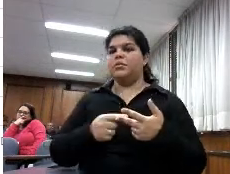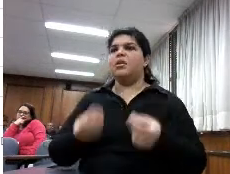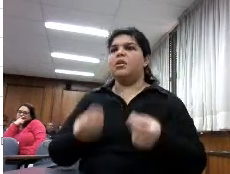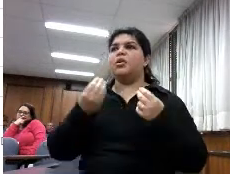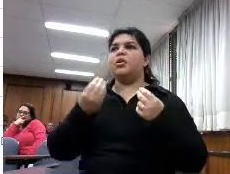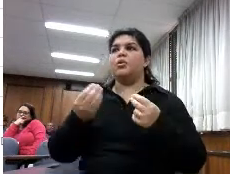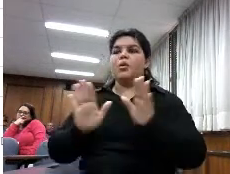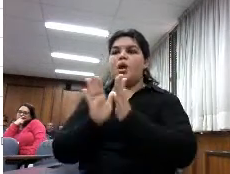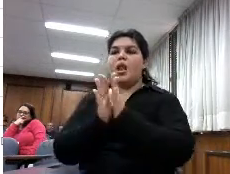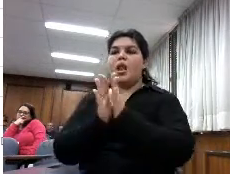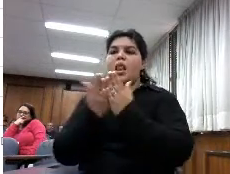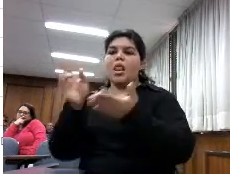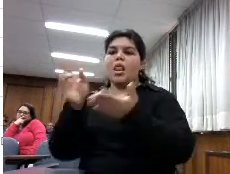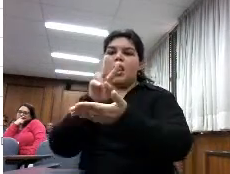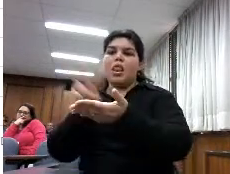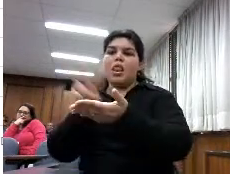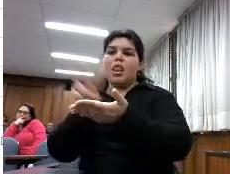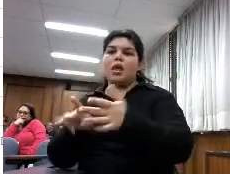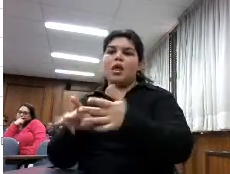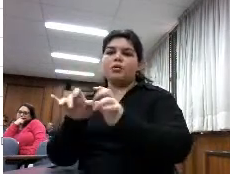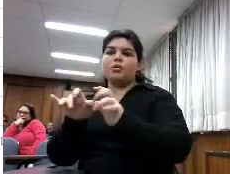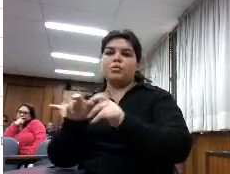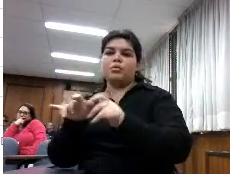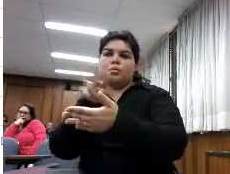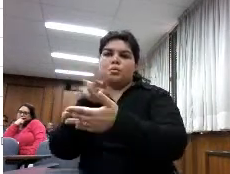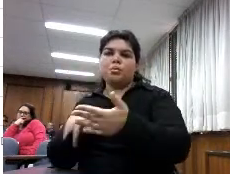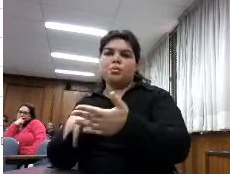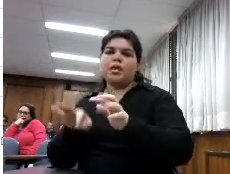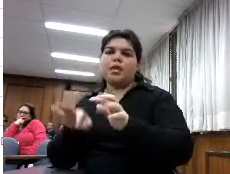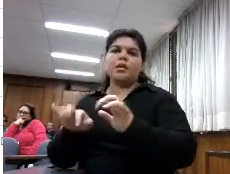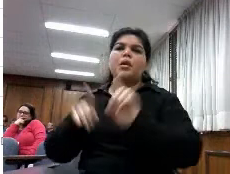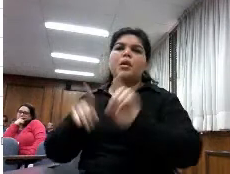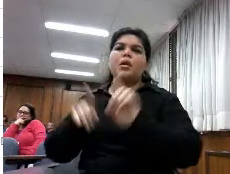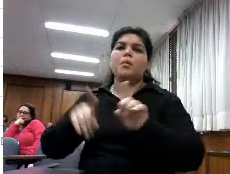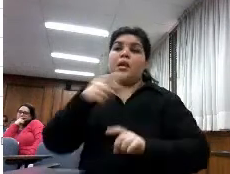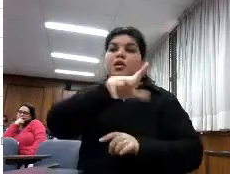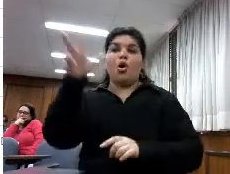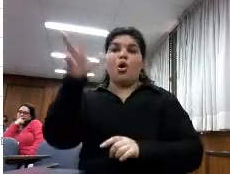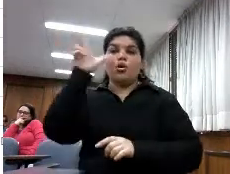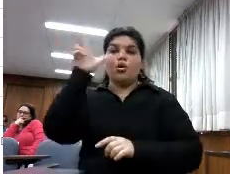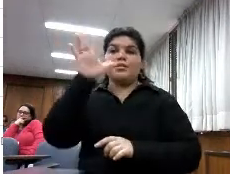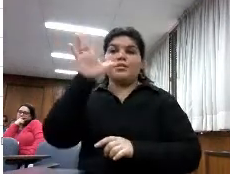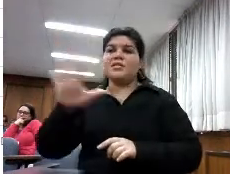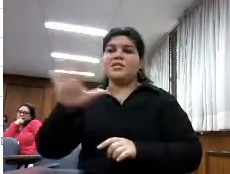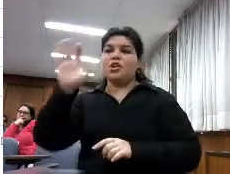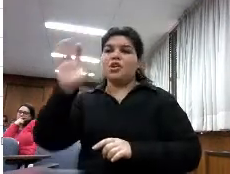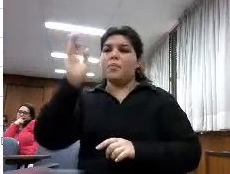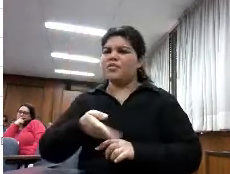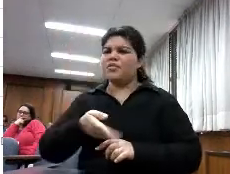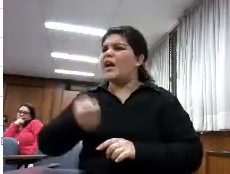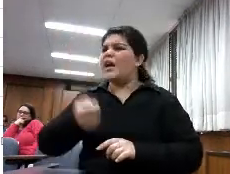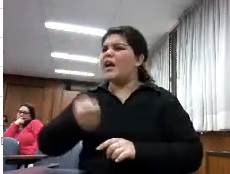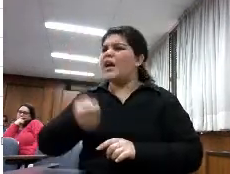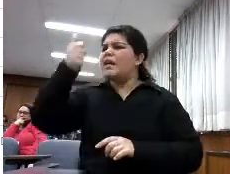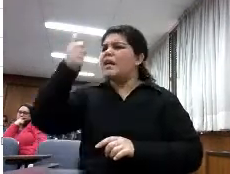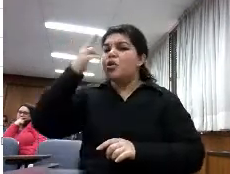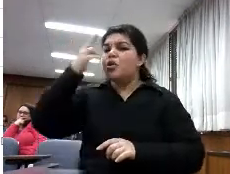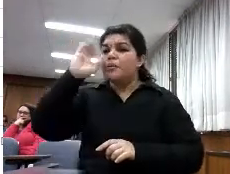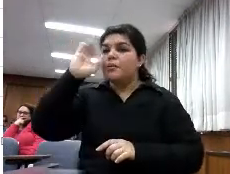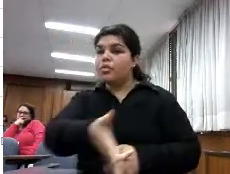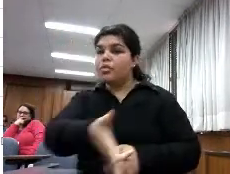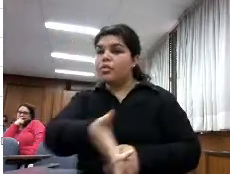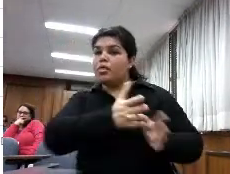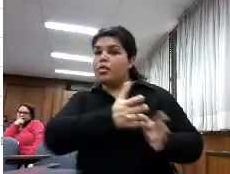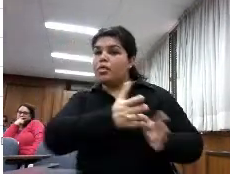es muy curioso ellos decían que tienen un gran conocimiento el 85 casi el 90% sobre qué son